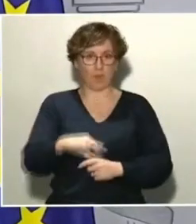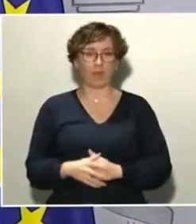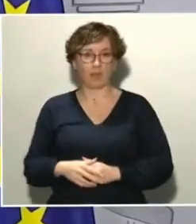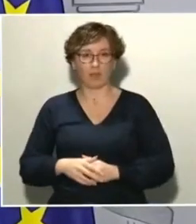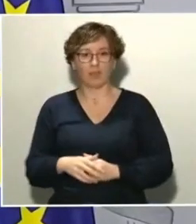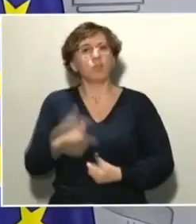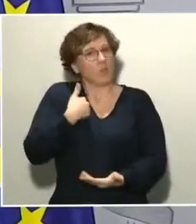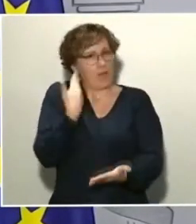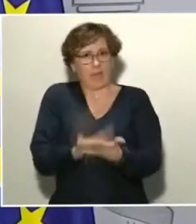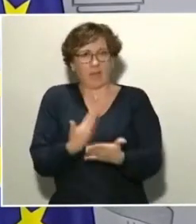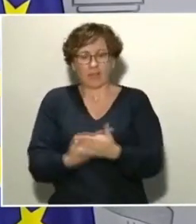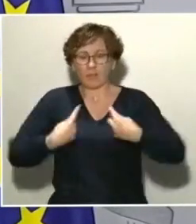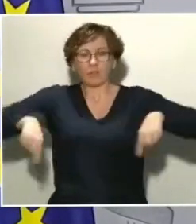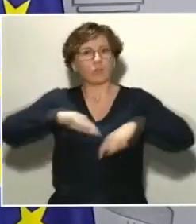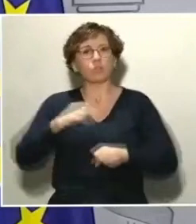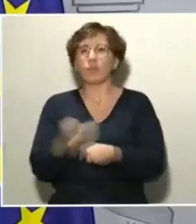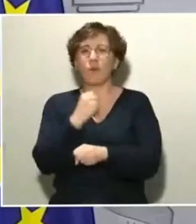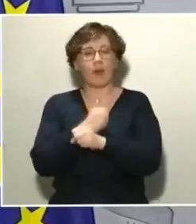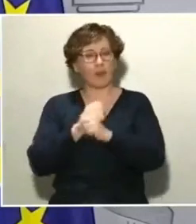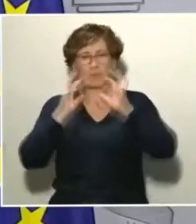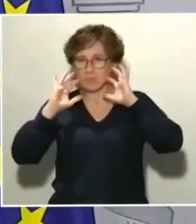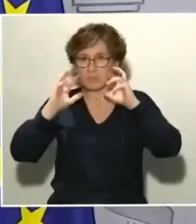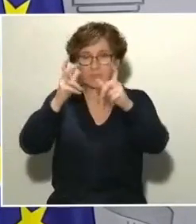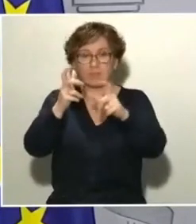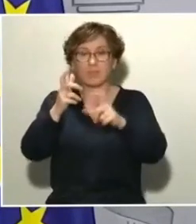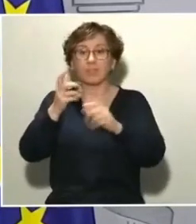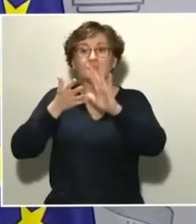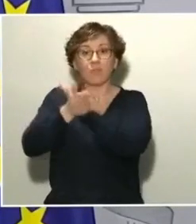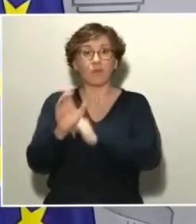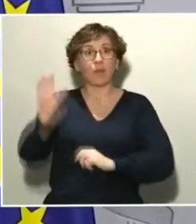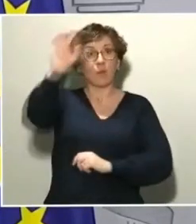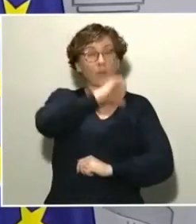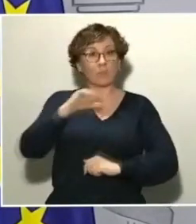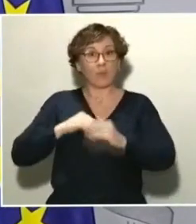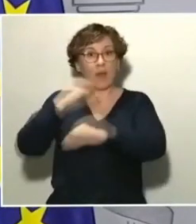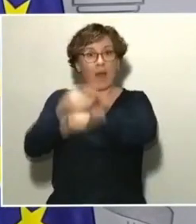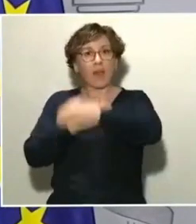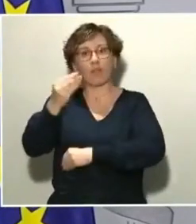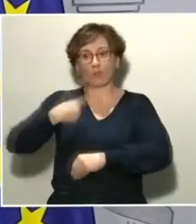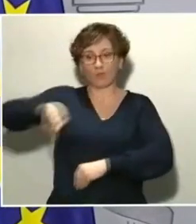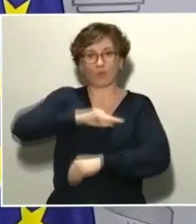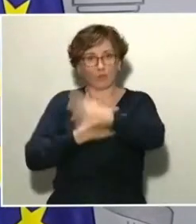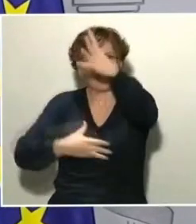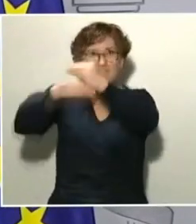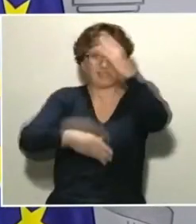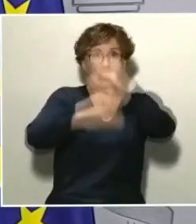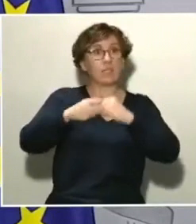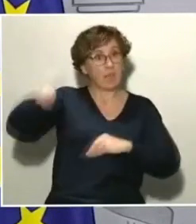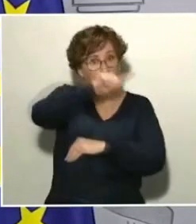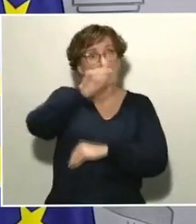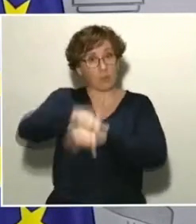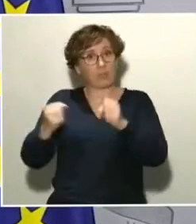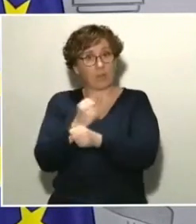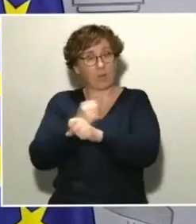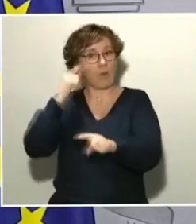trabajando con la máxima intensidad, complementando lo que hacen las comunidades autónomas, que también están trabajando para adquirir estos productos y que todos los